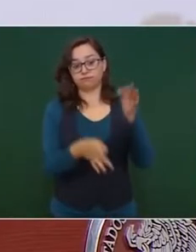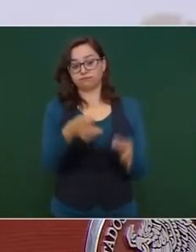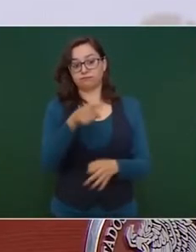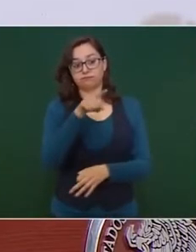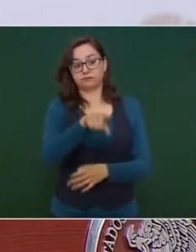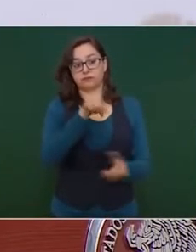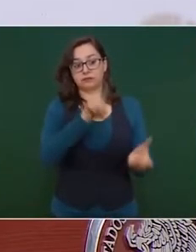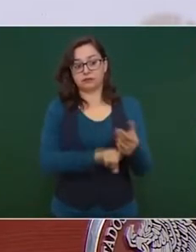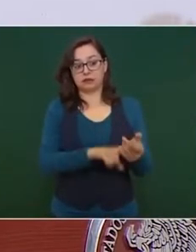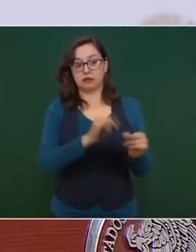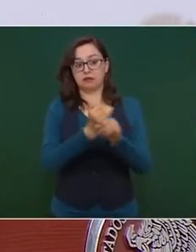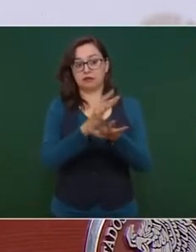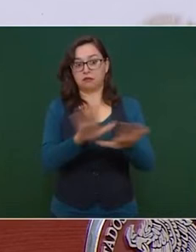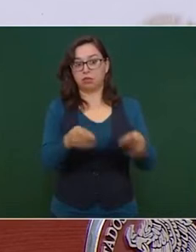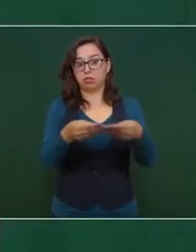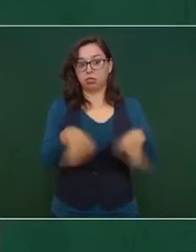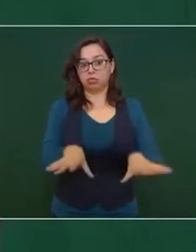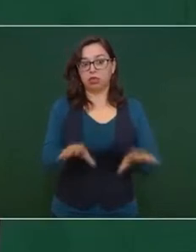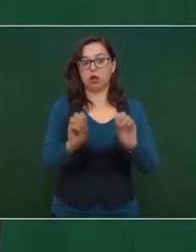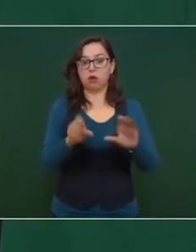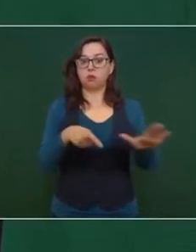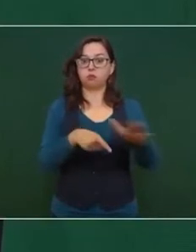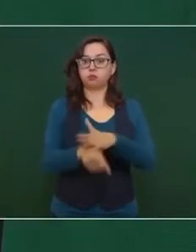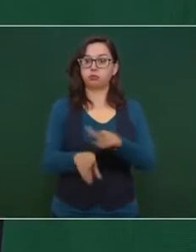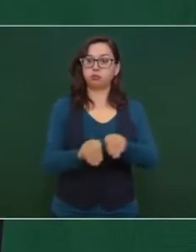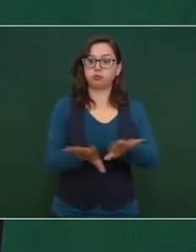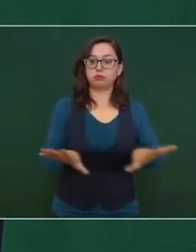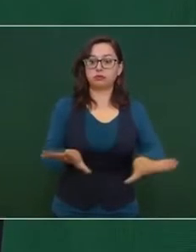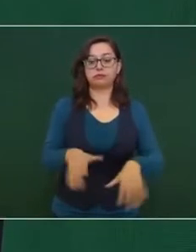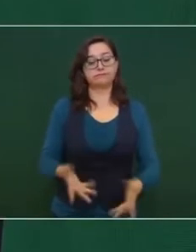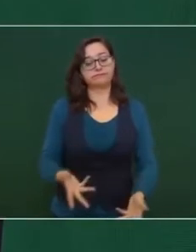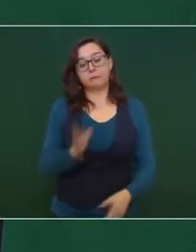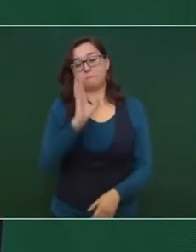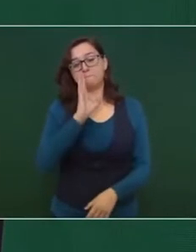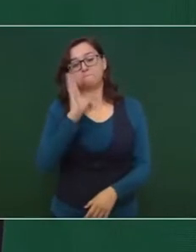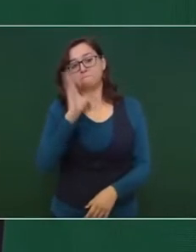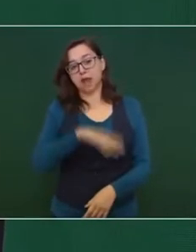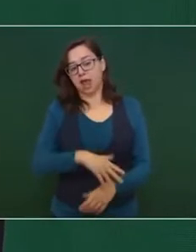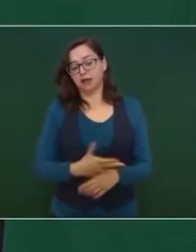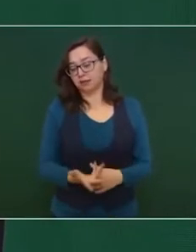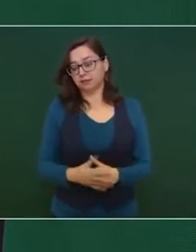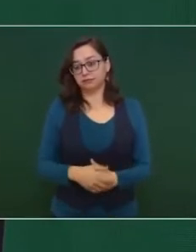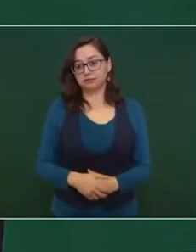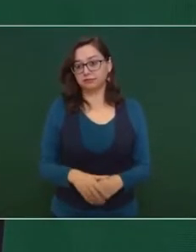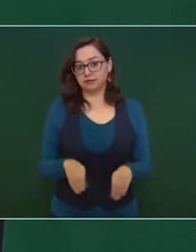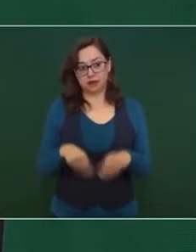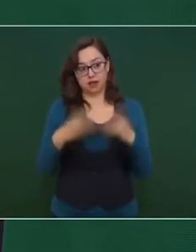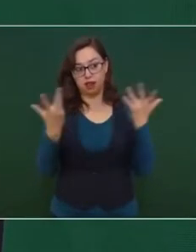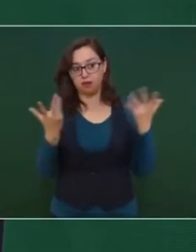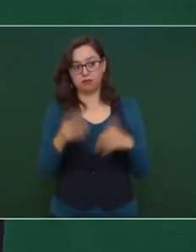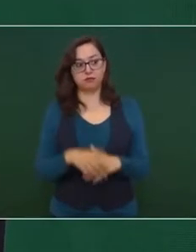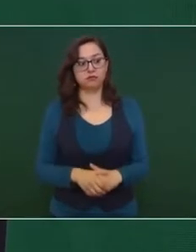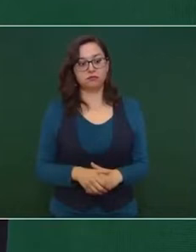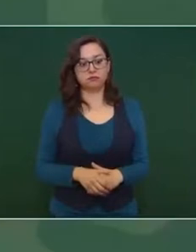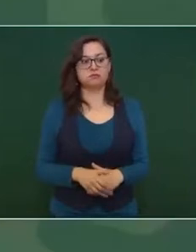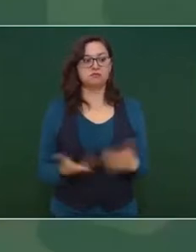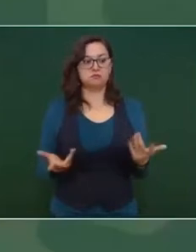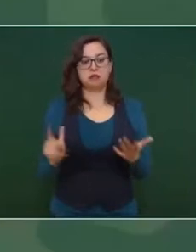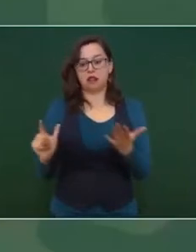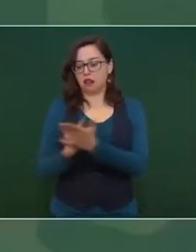independientemente de lo legal de lo jurídico es